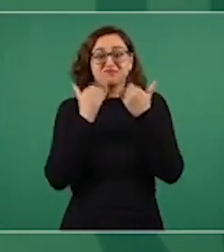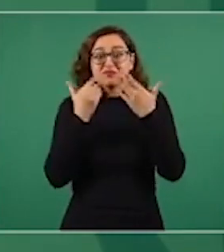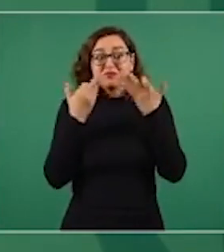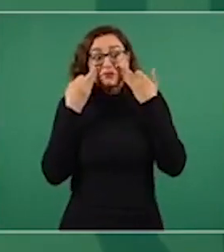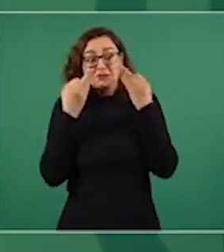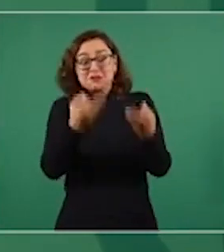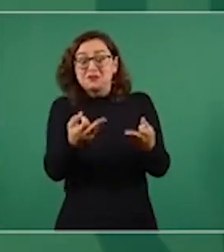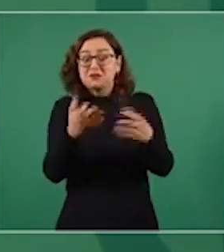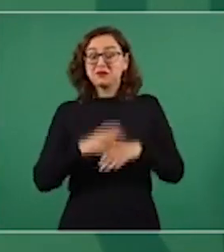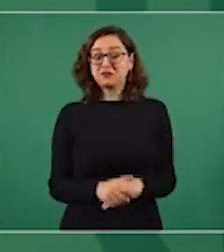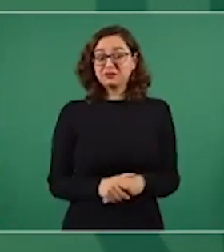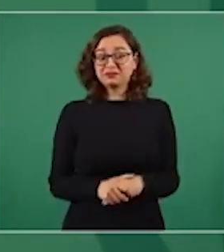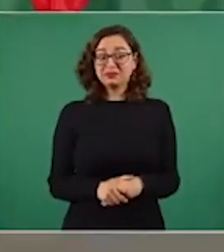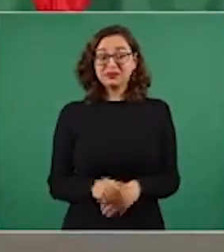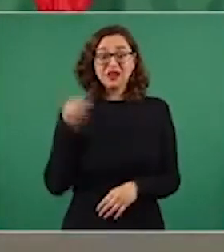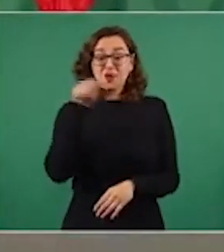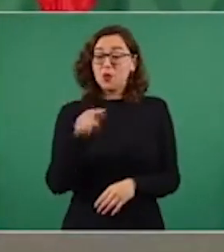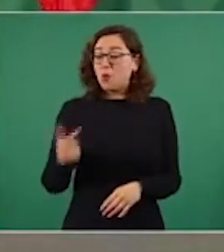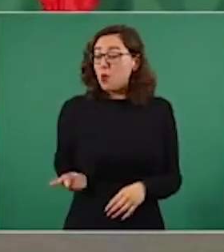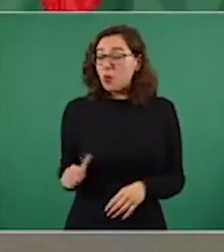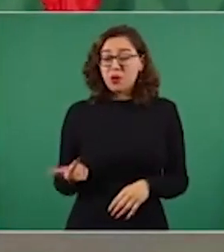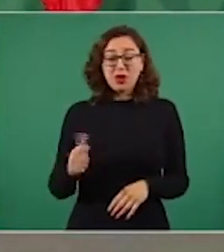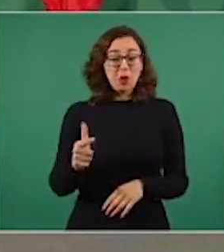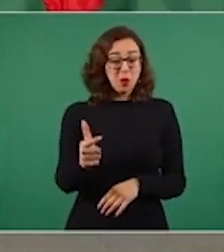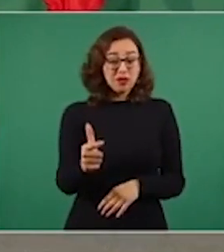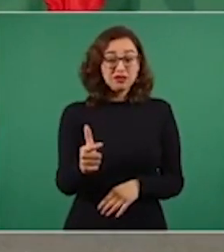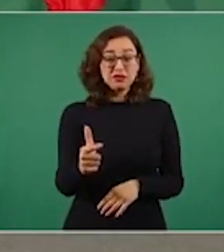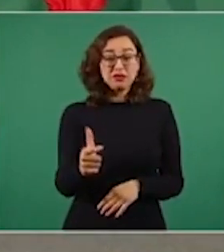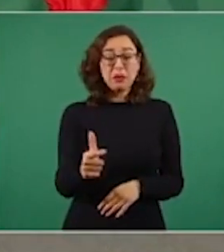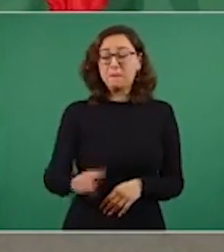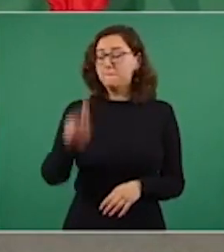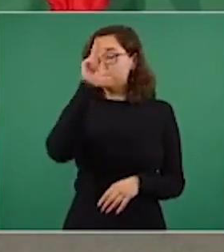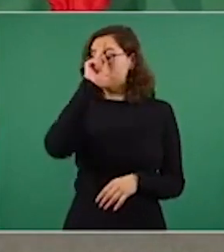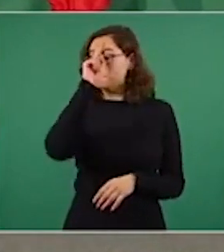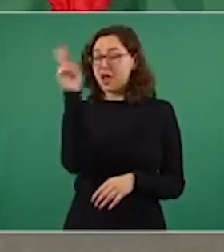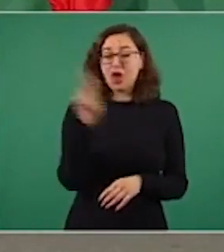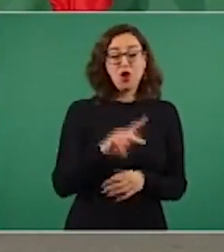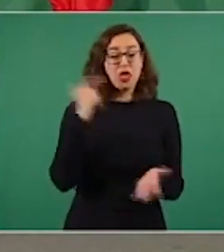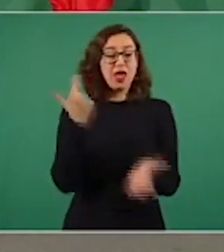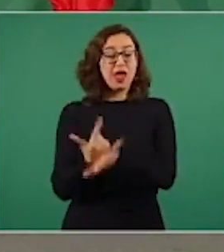que Guanajuato es de los estados con más violencia